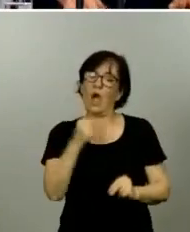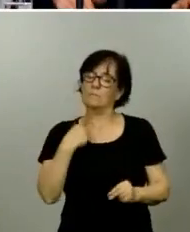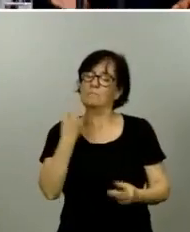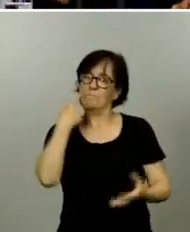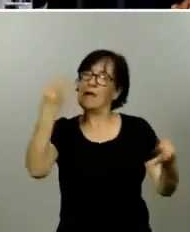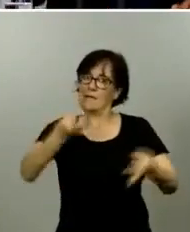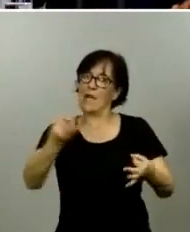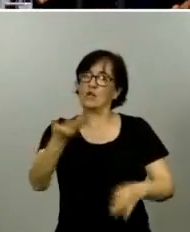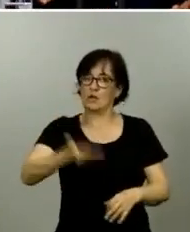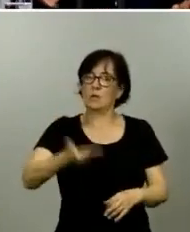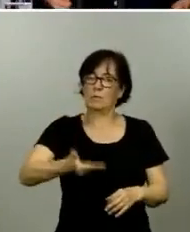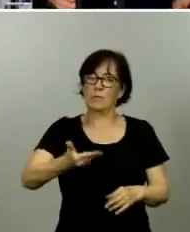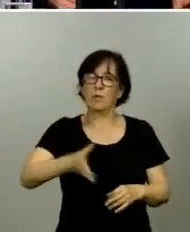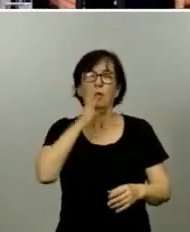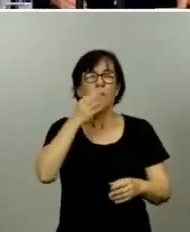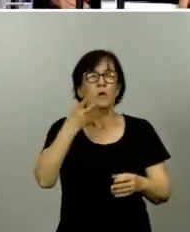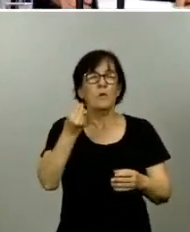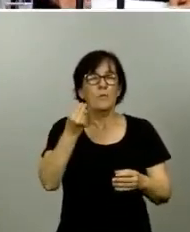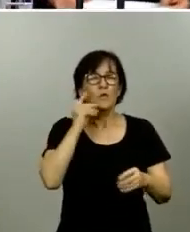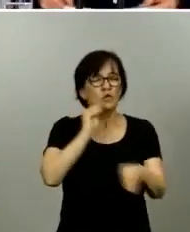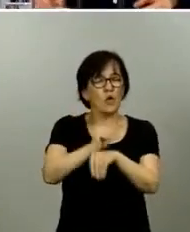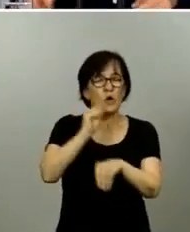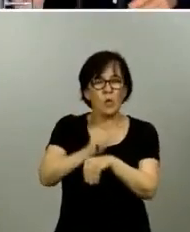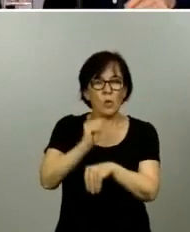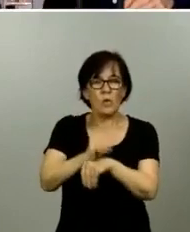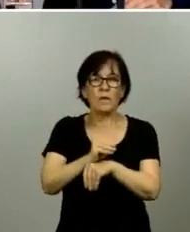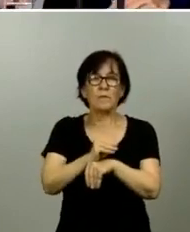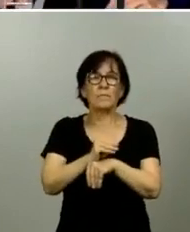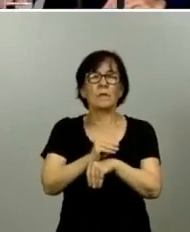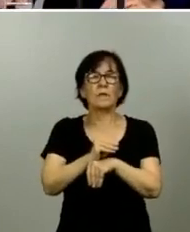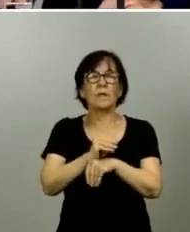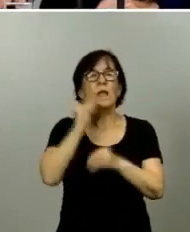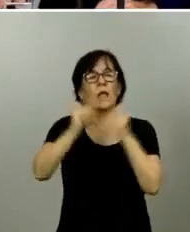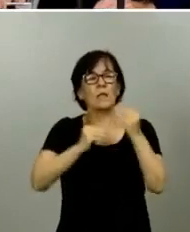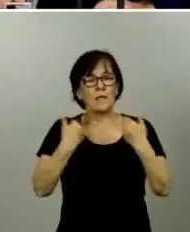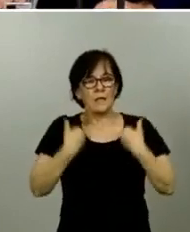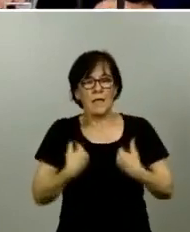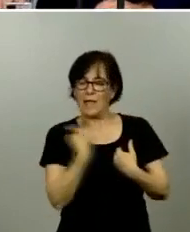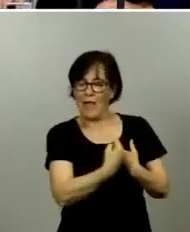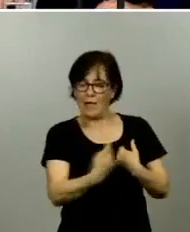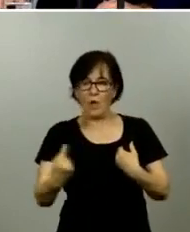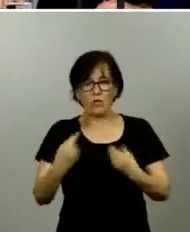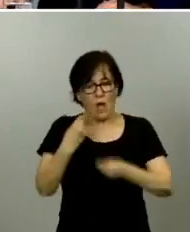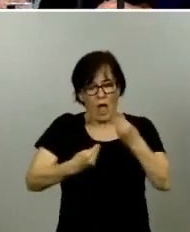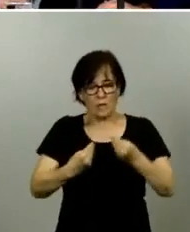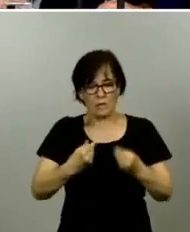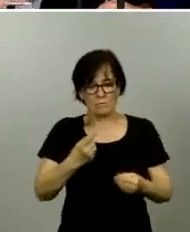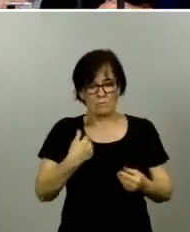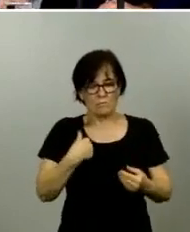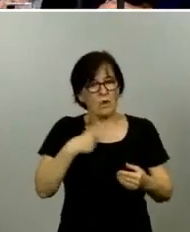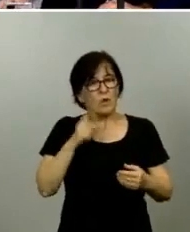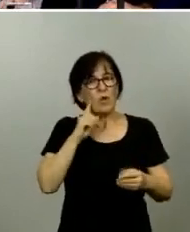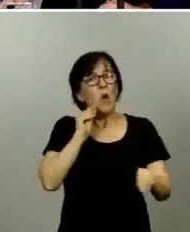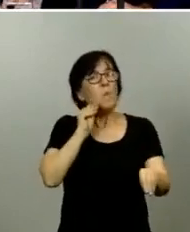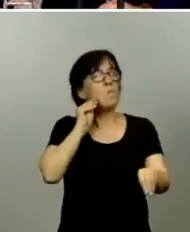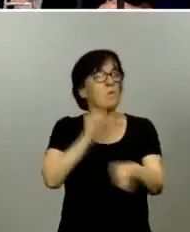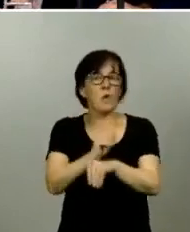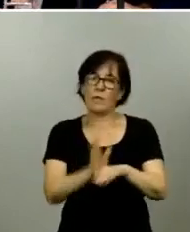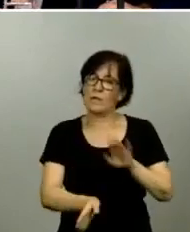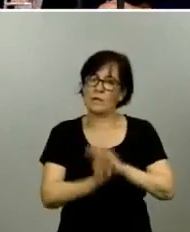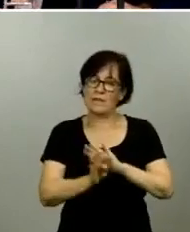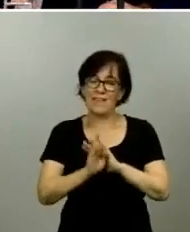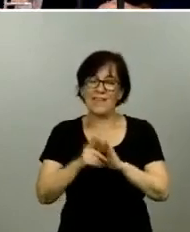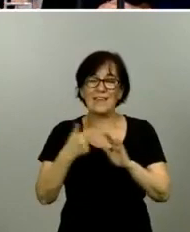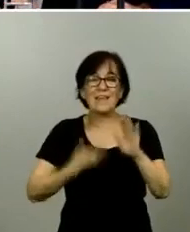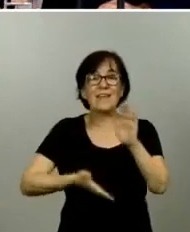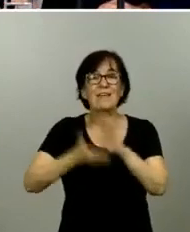seguimos teniendo que tener mucho cuidado con las actividades personales y tenemos que tener mucha prudencia. El pasar de fase no